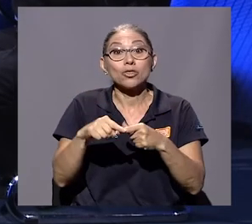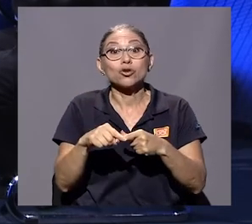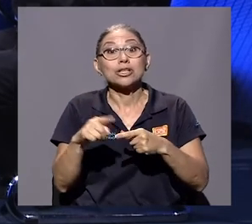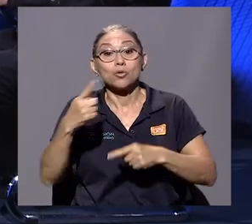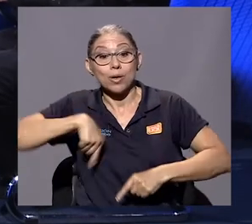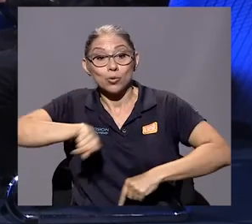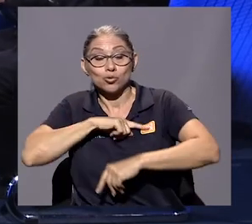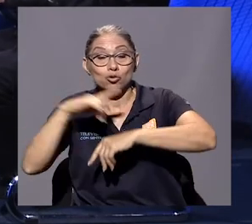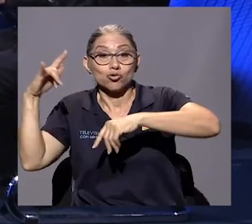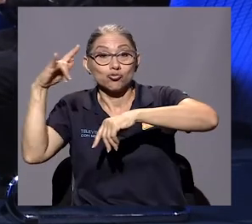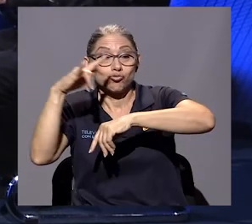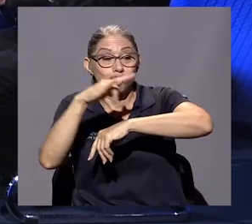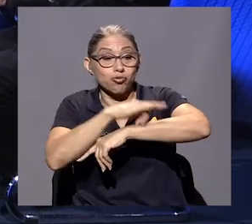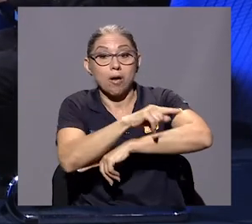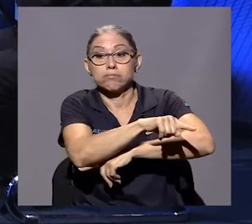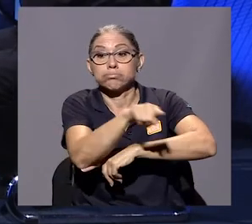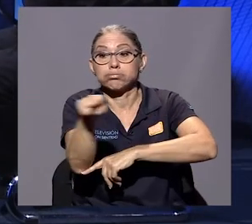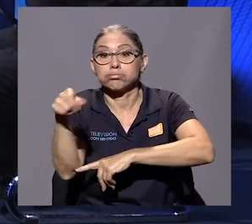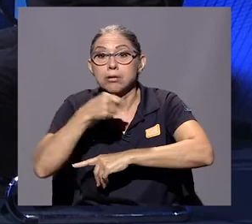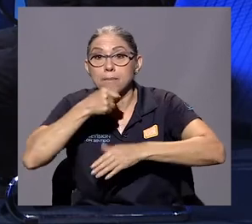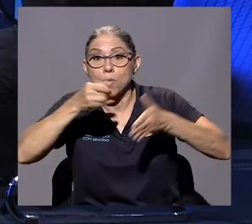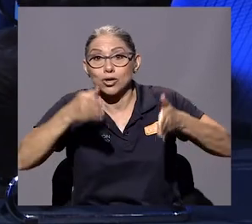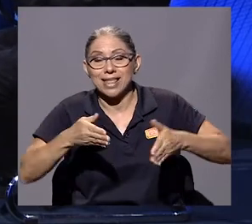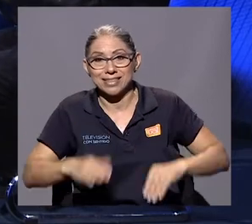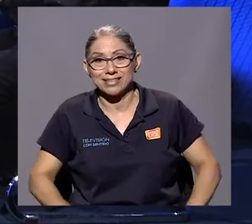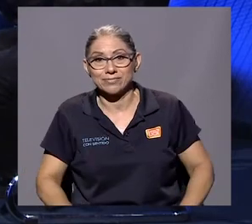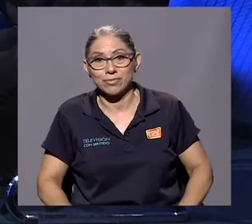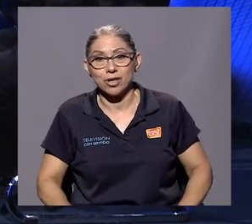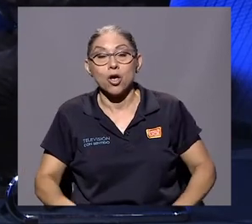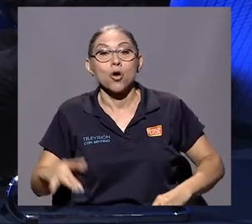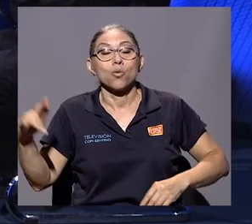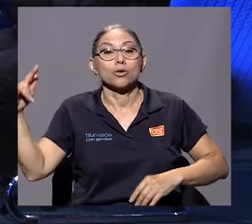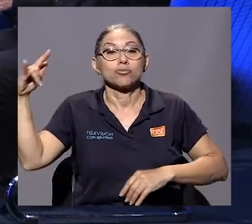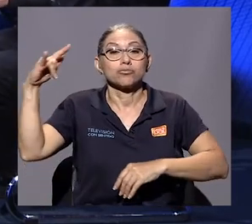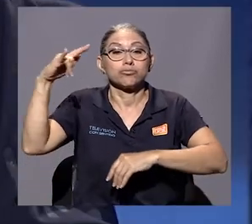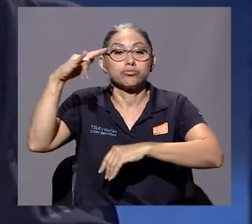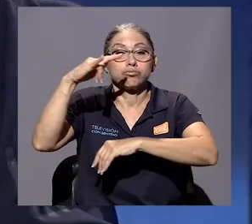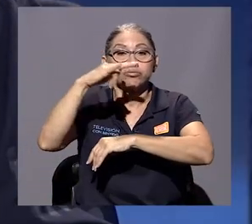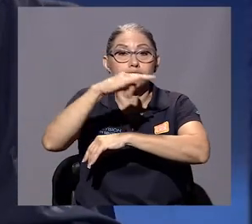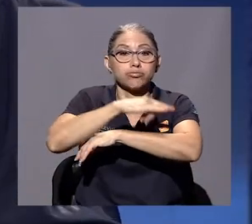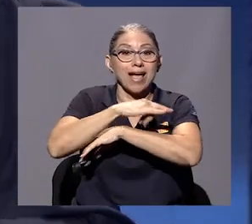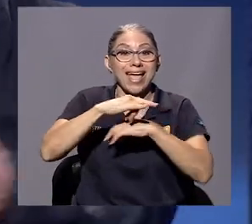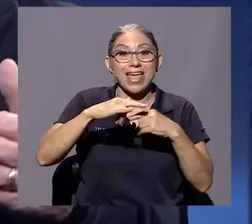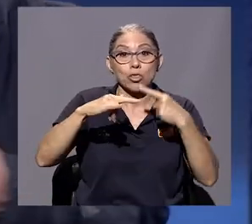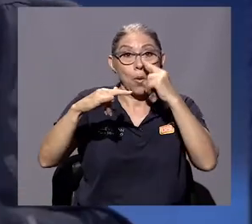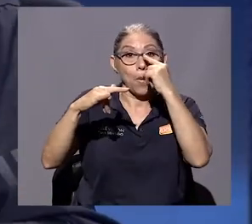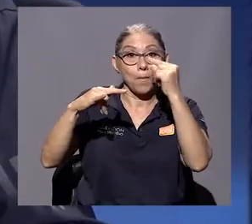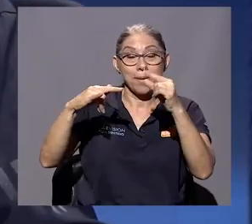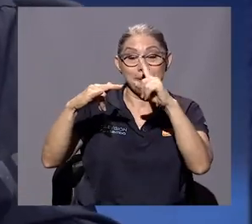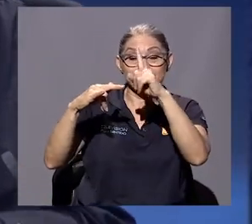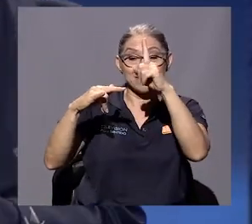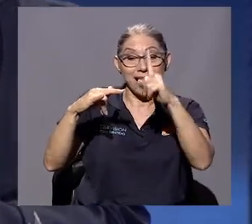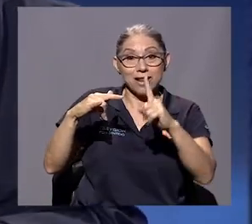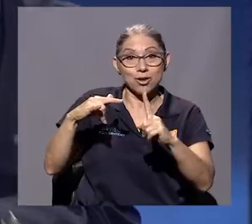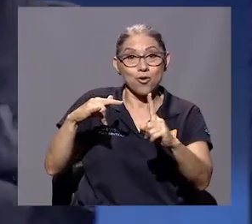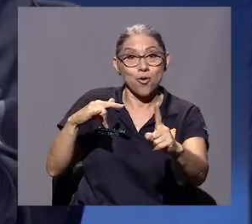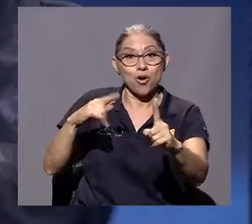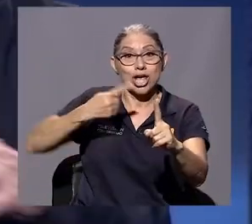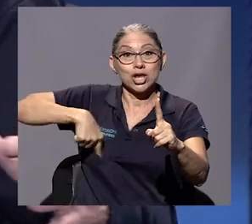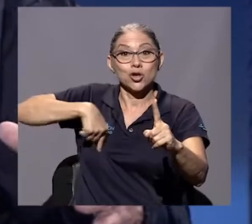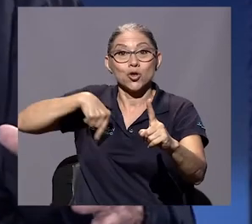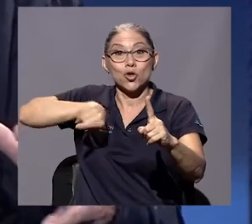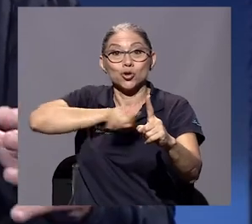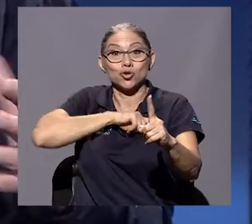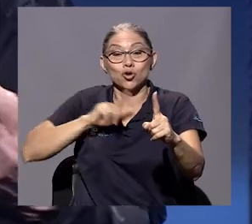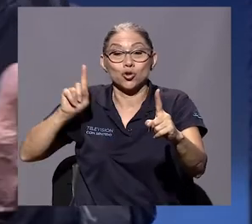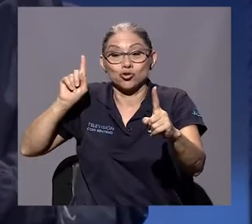importante de periodistas esperando, entonces en cuanto bajó, salió de la avioneta y bajó, nosotros bajamos detrás de él, entonces